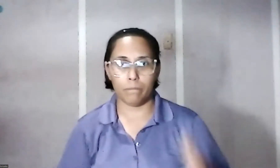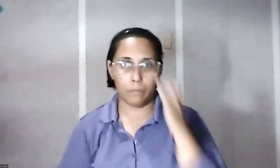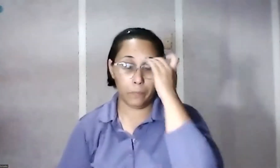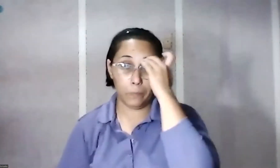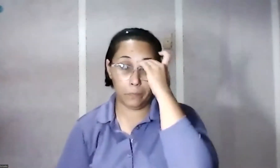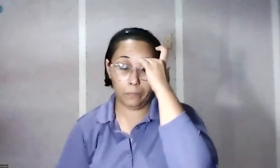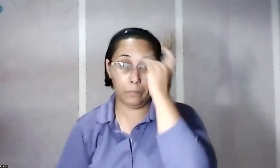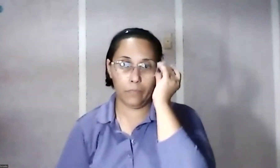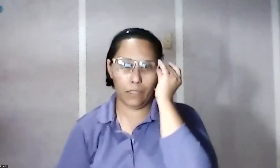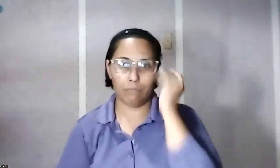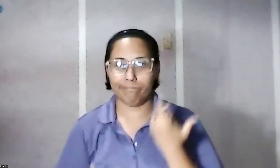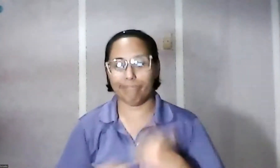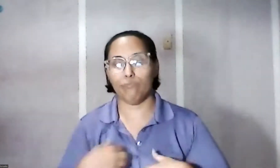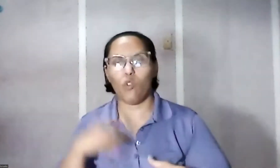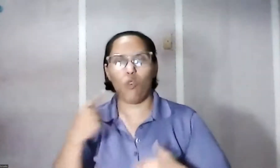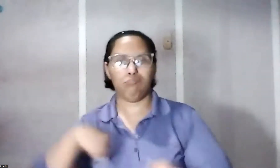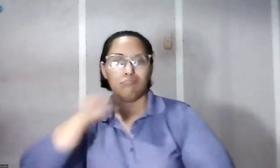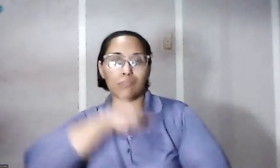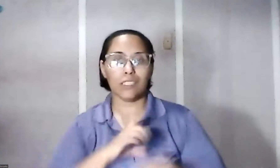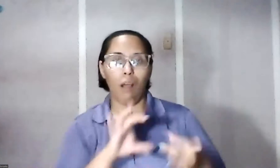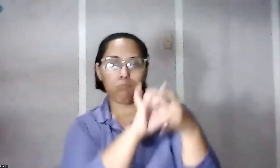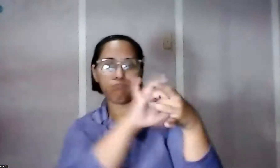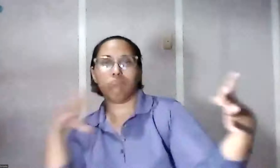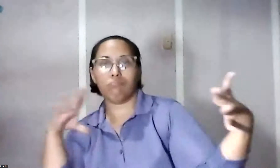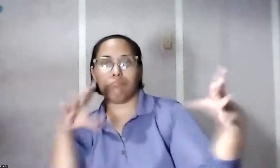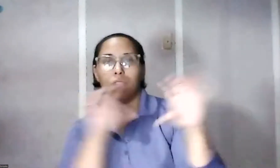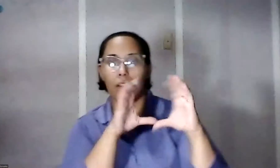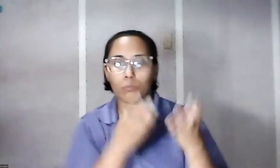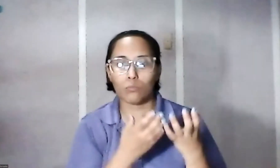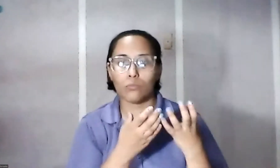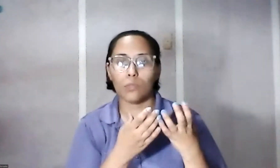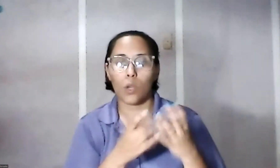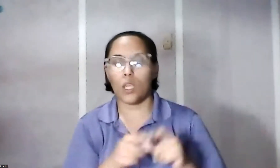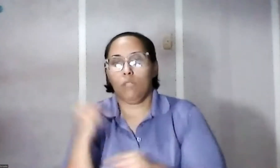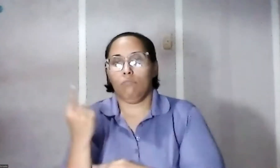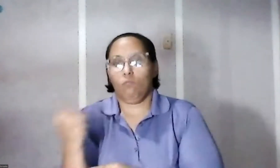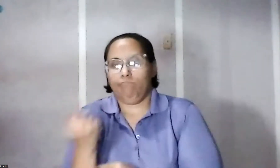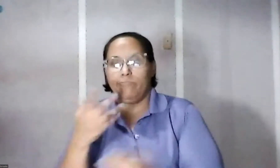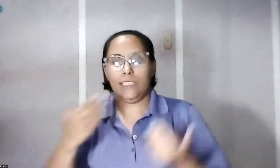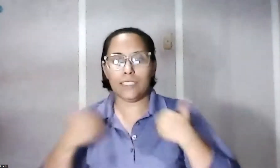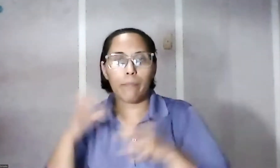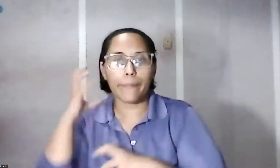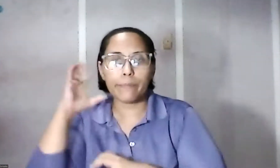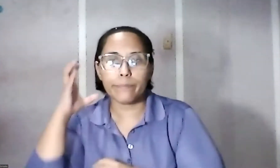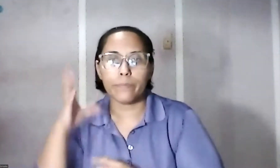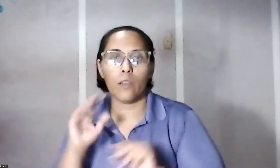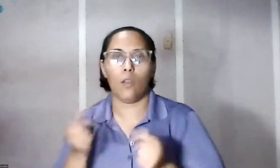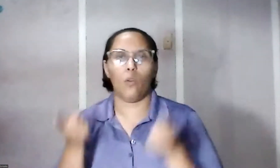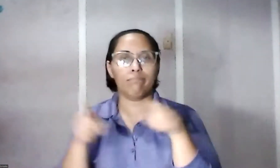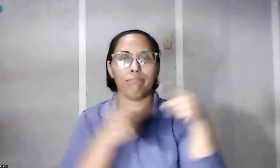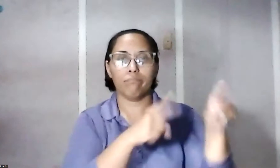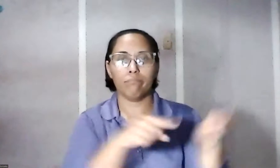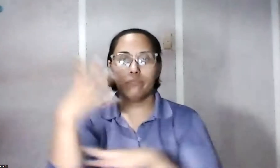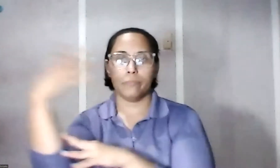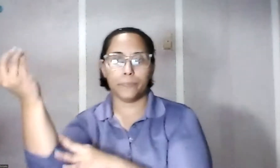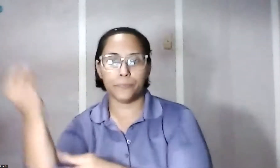decir, desconectados, porque lo único que teníamos un enlace era con las radios y con lo que pasaba afuera. Mira, lo